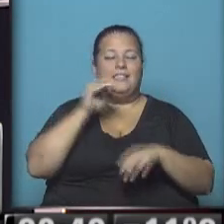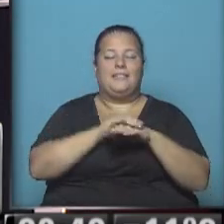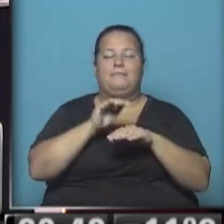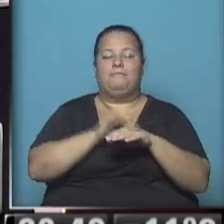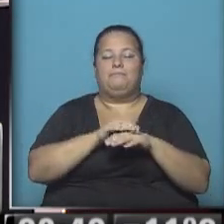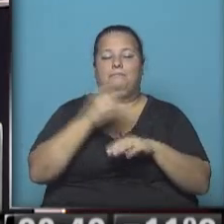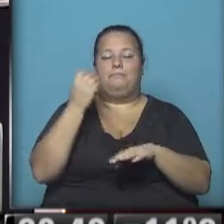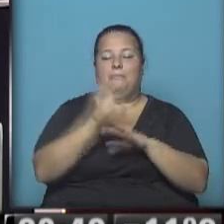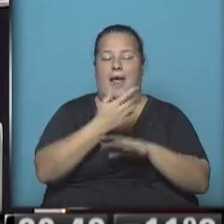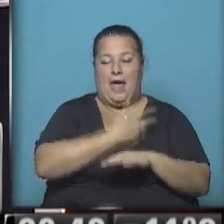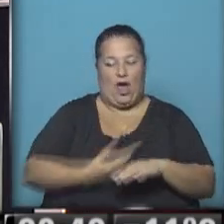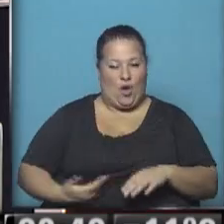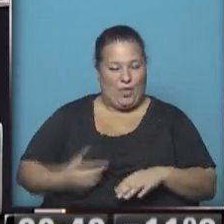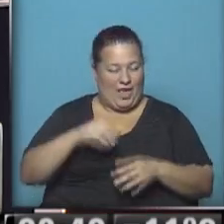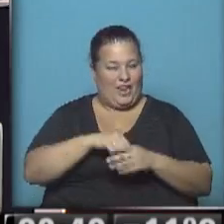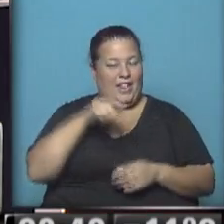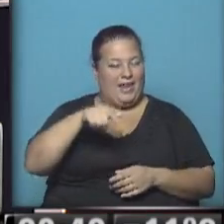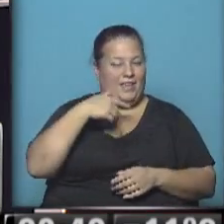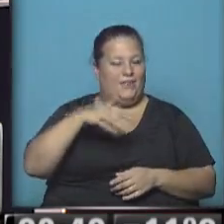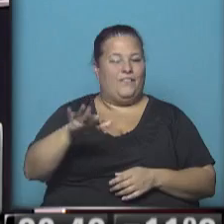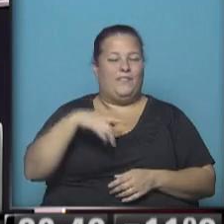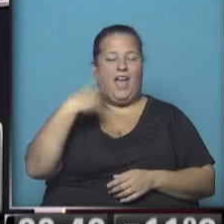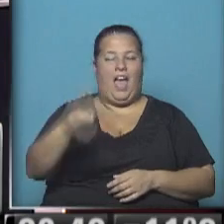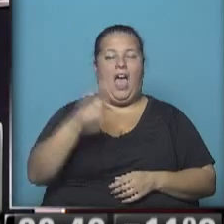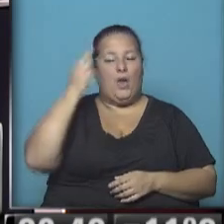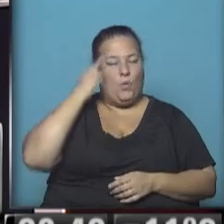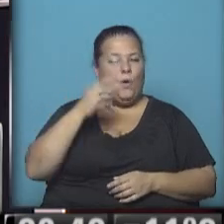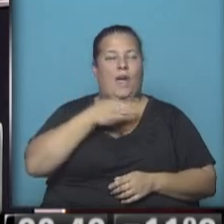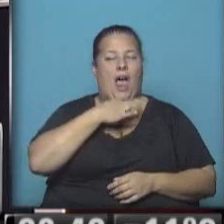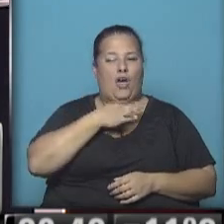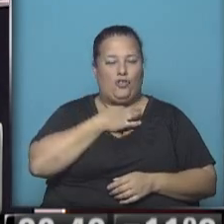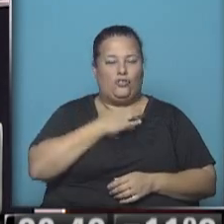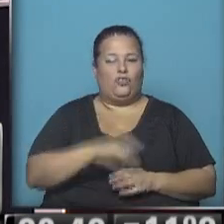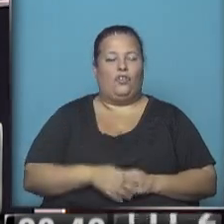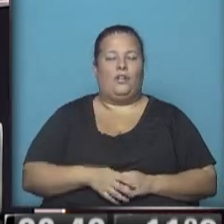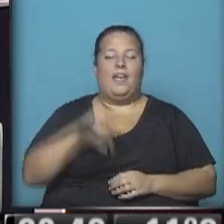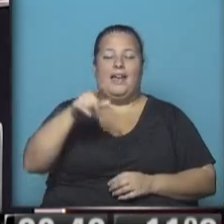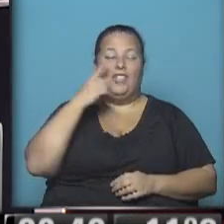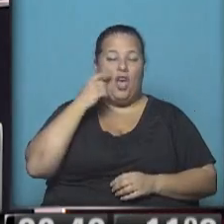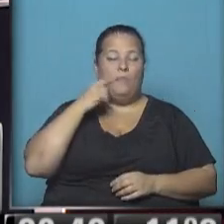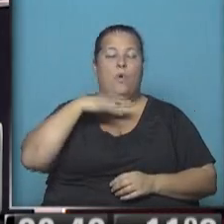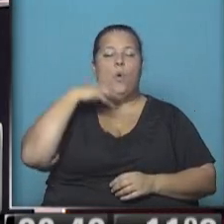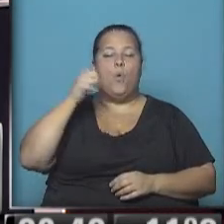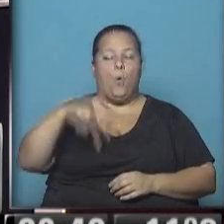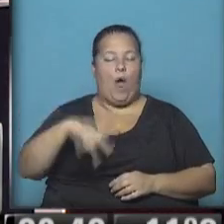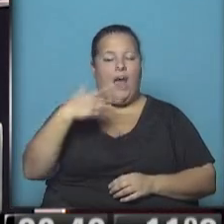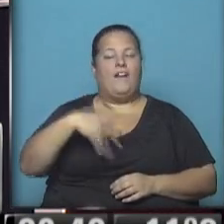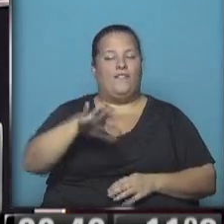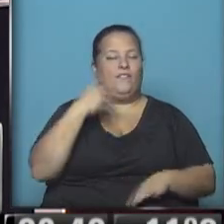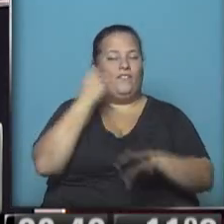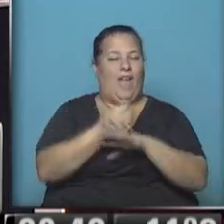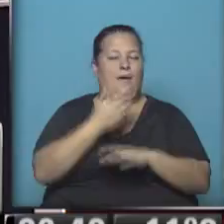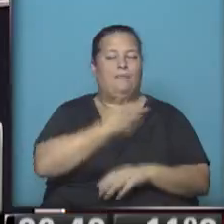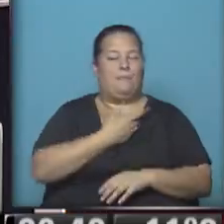ejecutivos, eso es lo que va a suceder el próximo 9 de agosto. Este hombre, Juan Zabaleta, se presenta